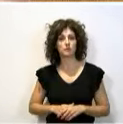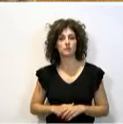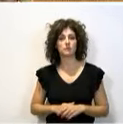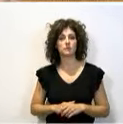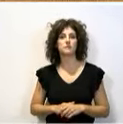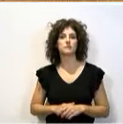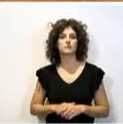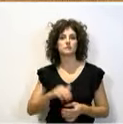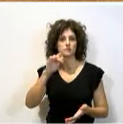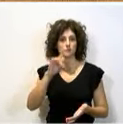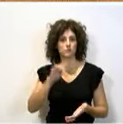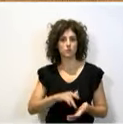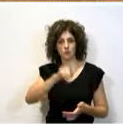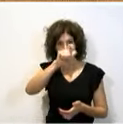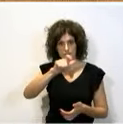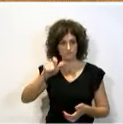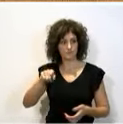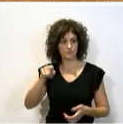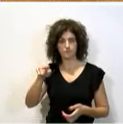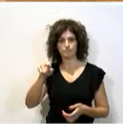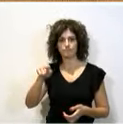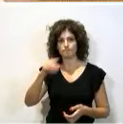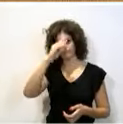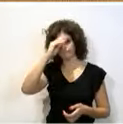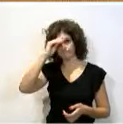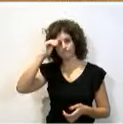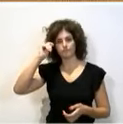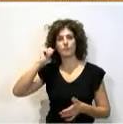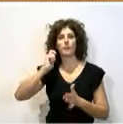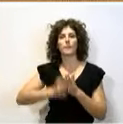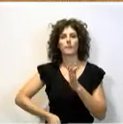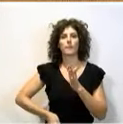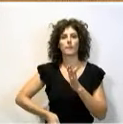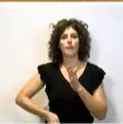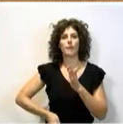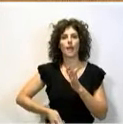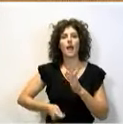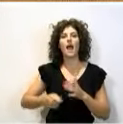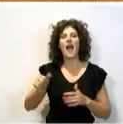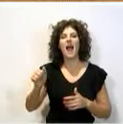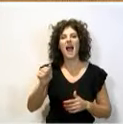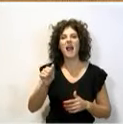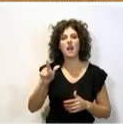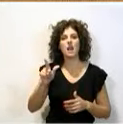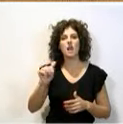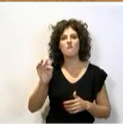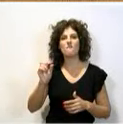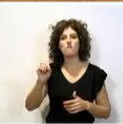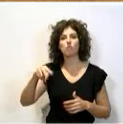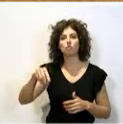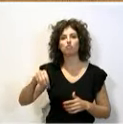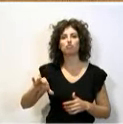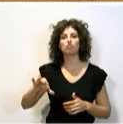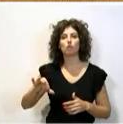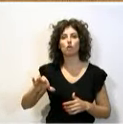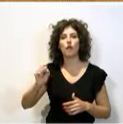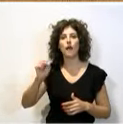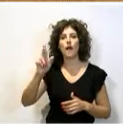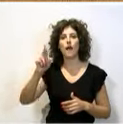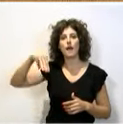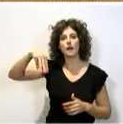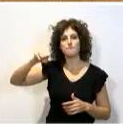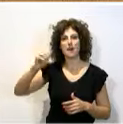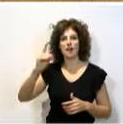Fueron aquellos señores que amnistiaran a Alfonso Armada, eso sí que es un ataque contra la constitución de este país.